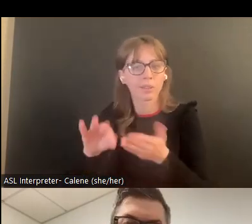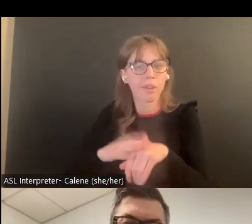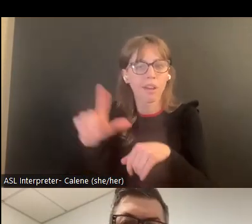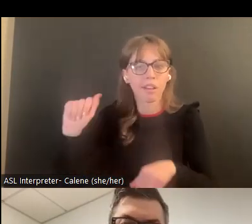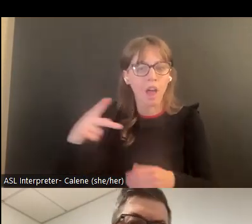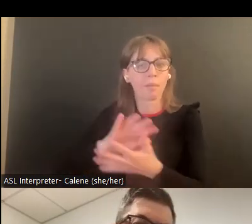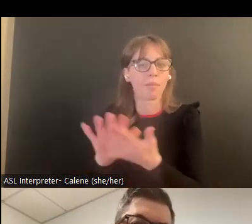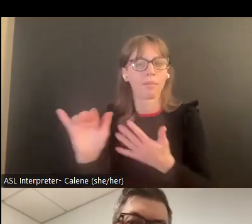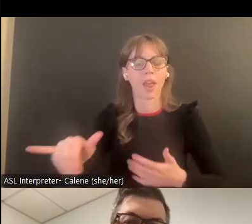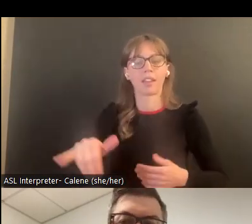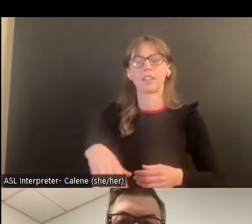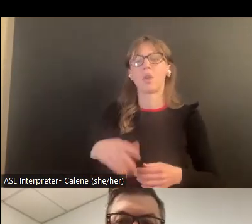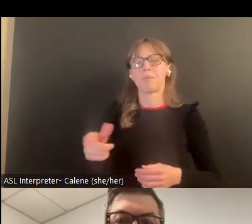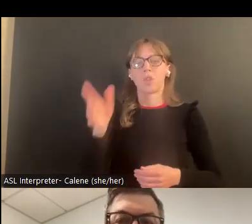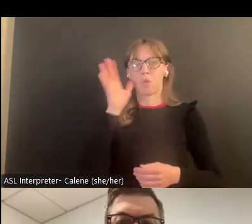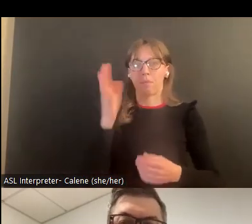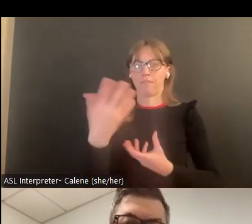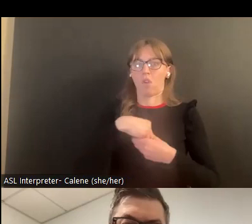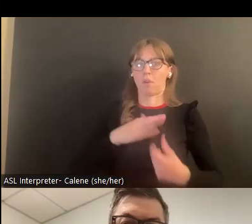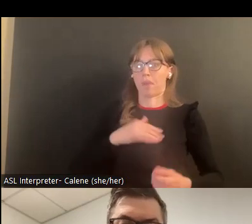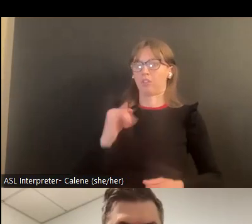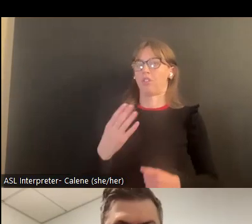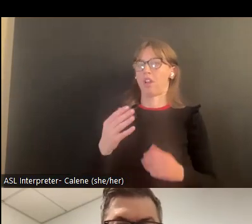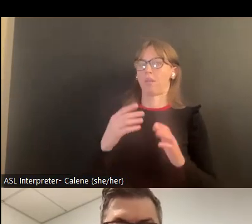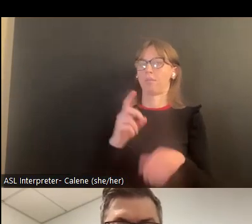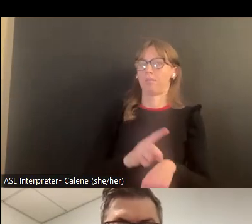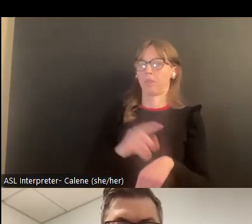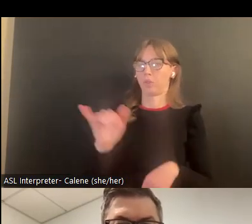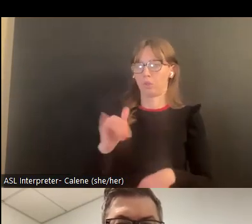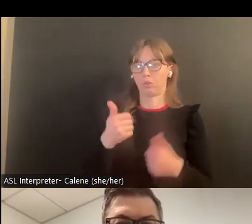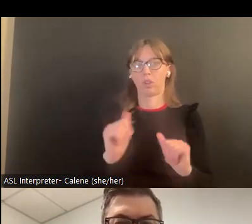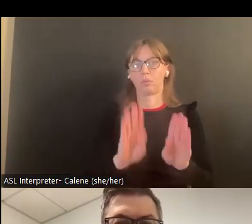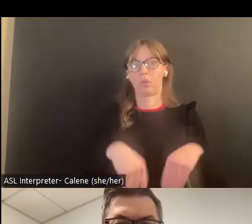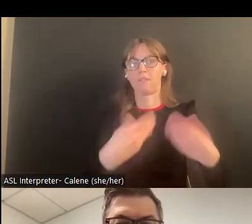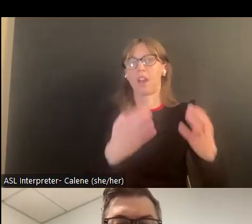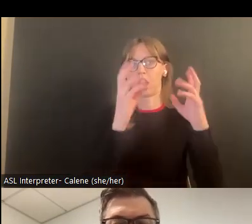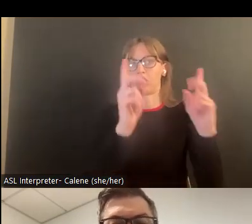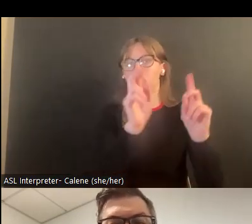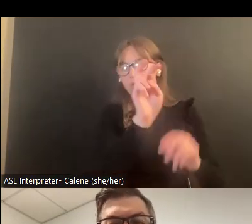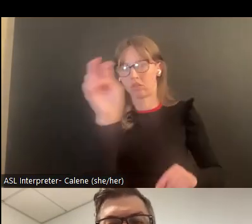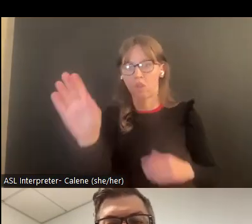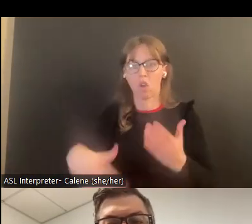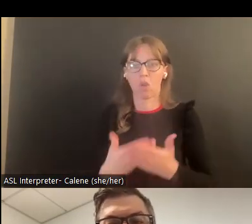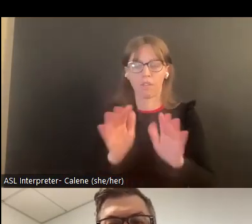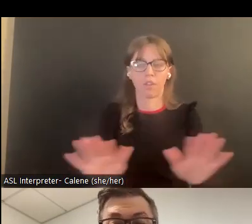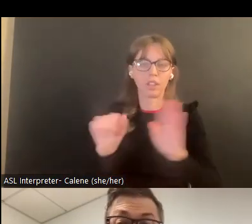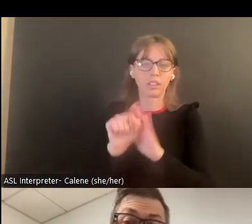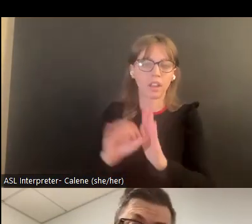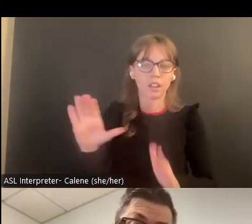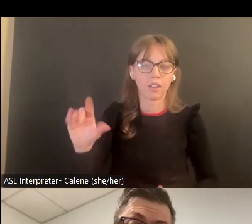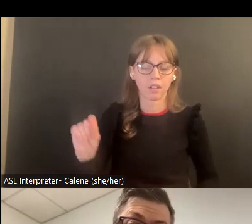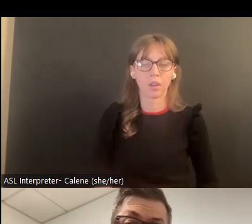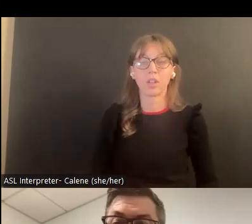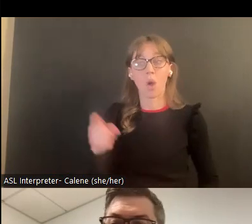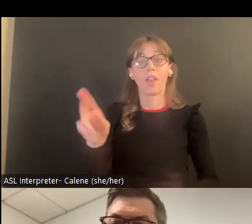capacitación y entrenamiento para los jueces que sería parte de este programa y eso es algo que yo estoy tratando de hacer también a nivel de Estado